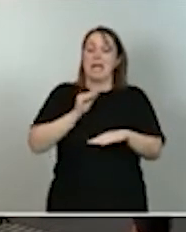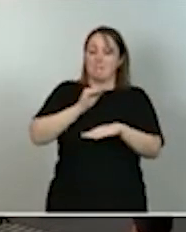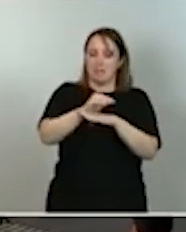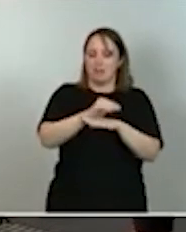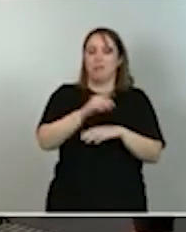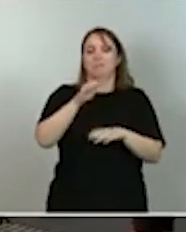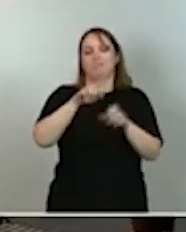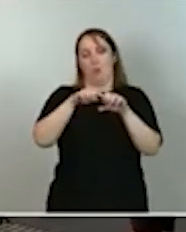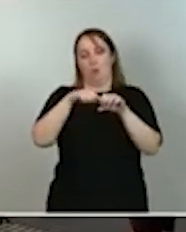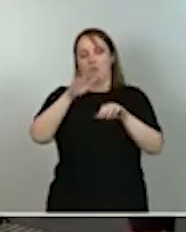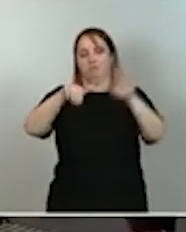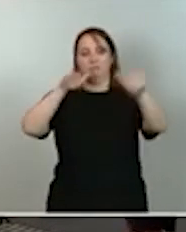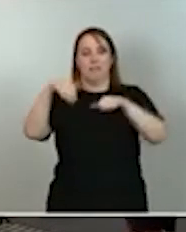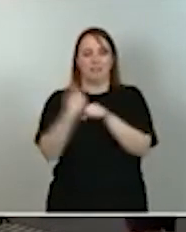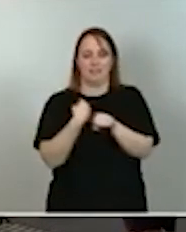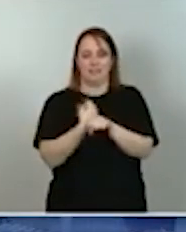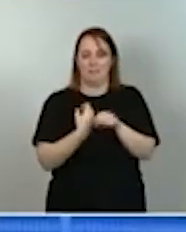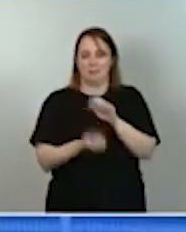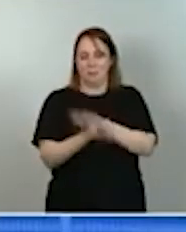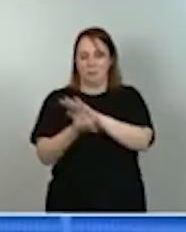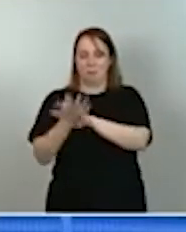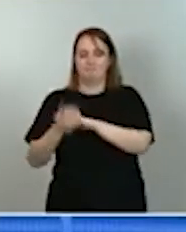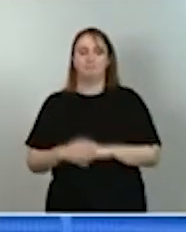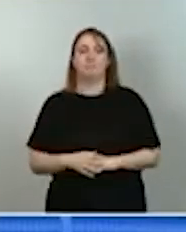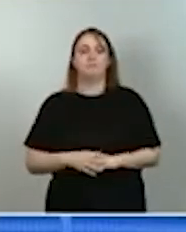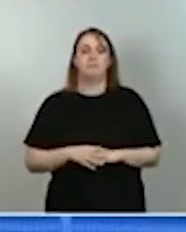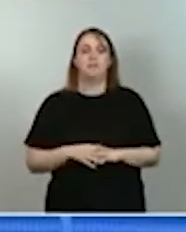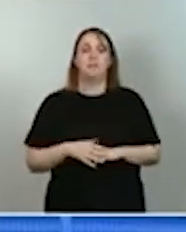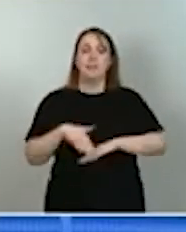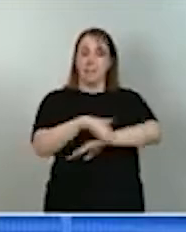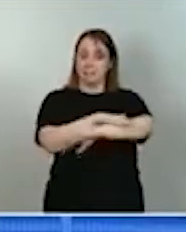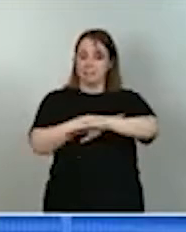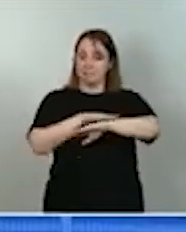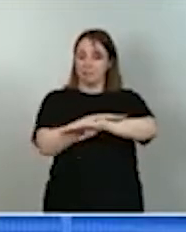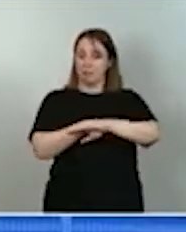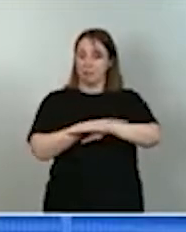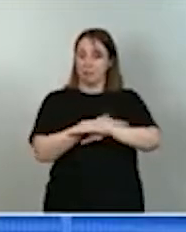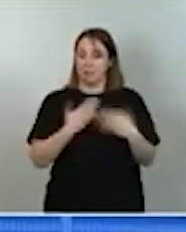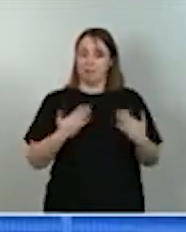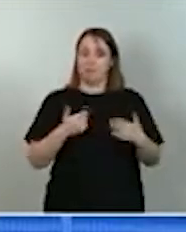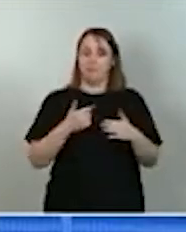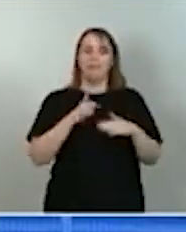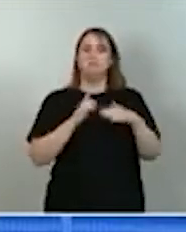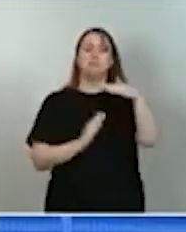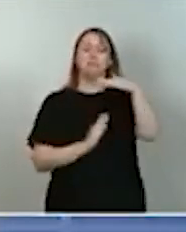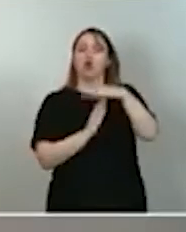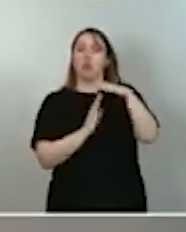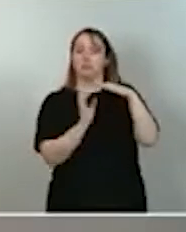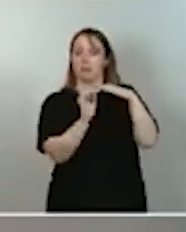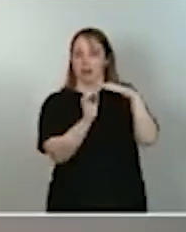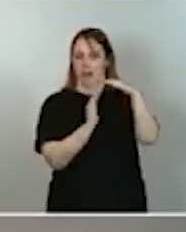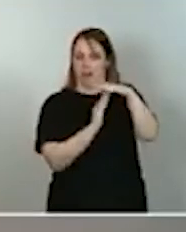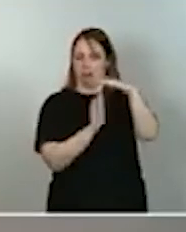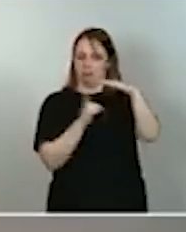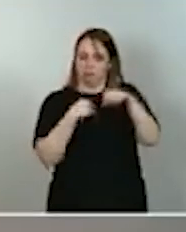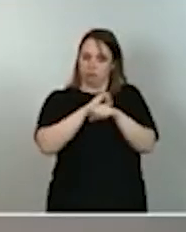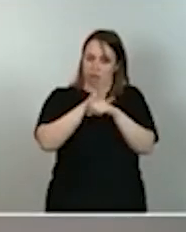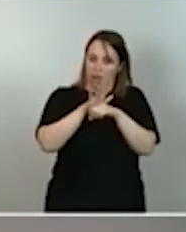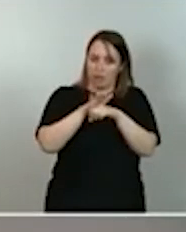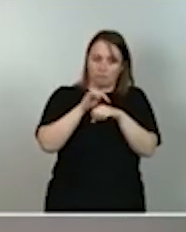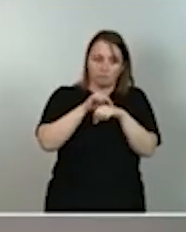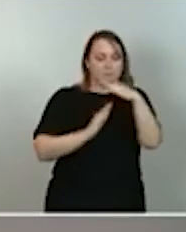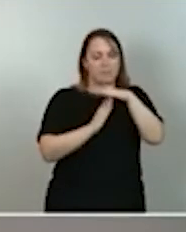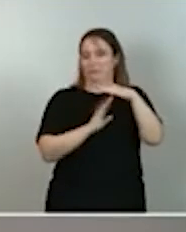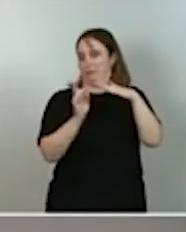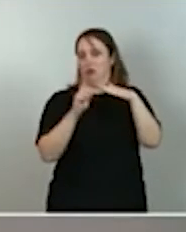Desde el Gobierno estamos impulsando ese proceso reformista que no se ha parado mientras que respondíamos a la pandemia, articulando los